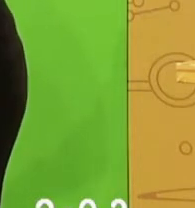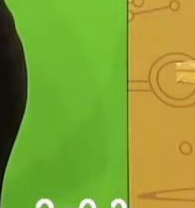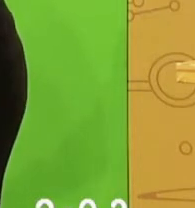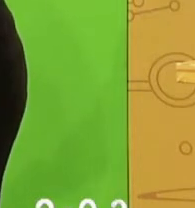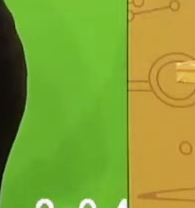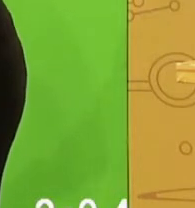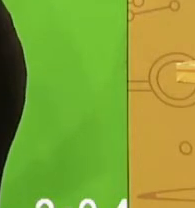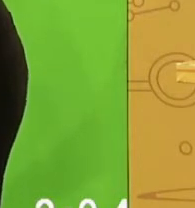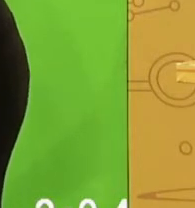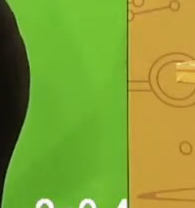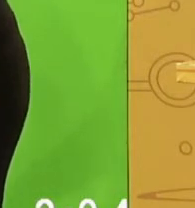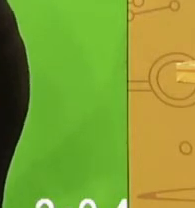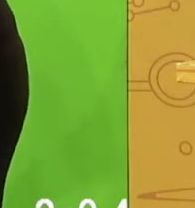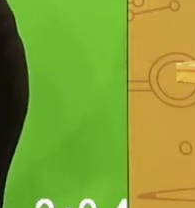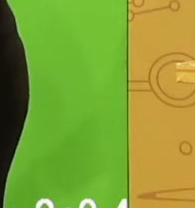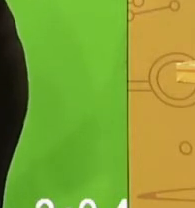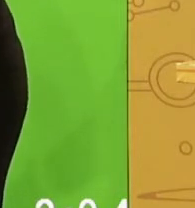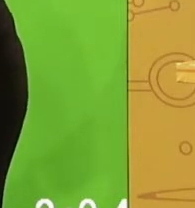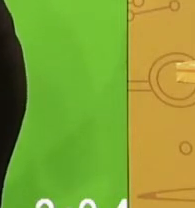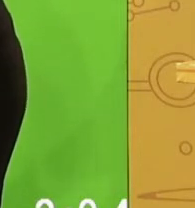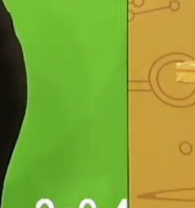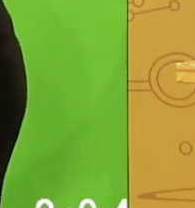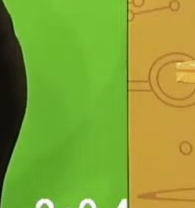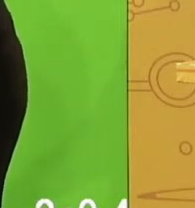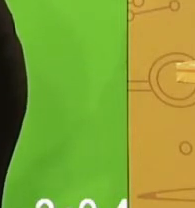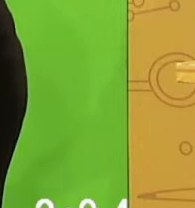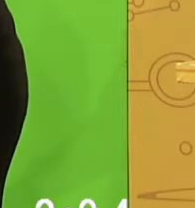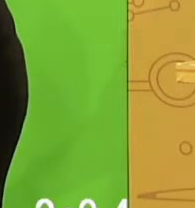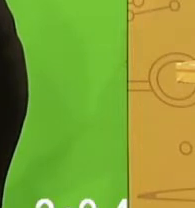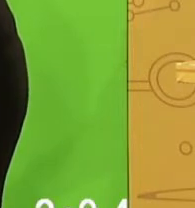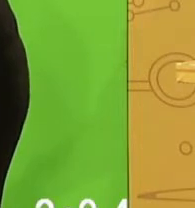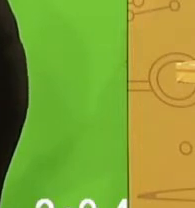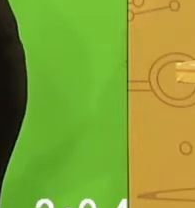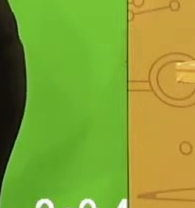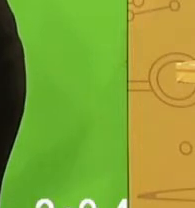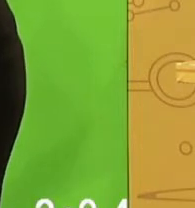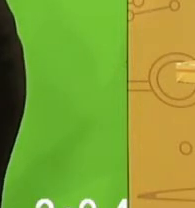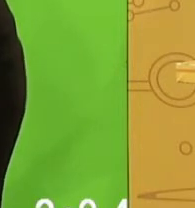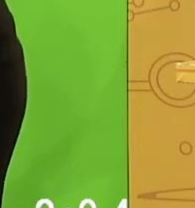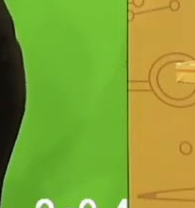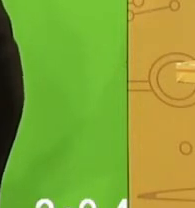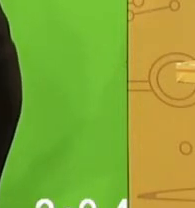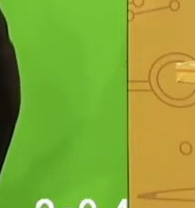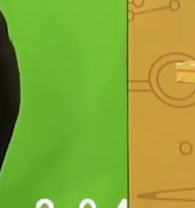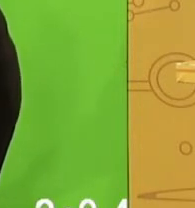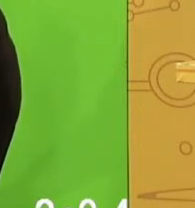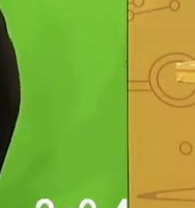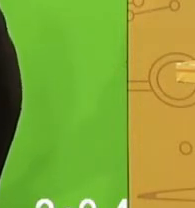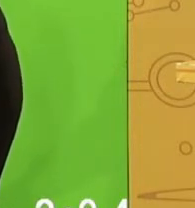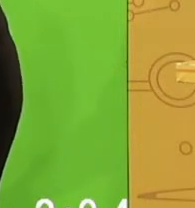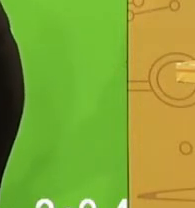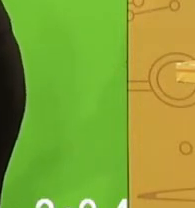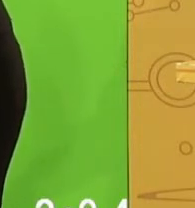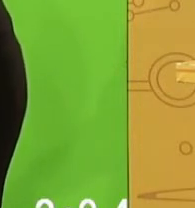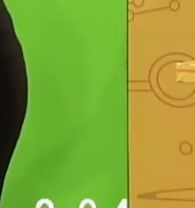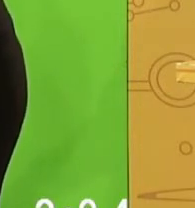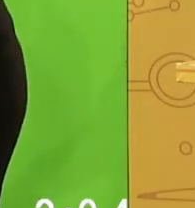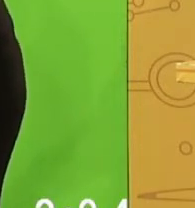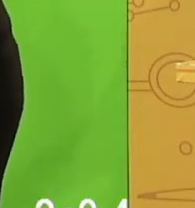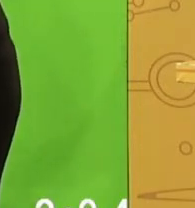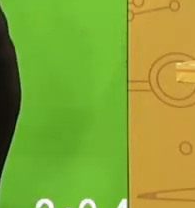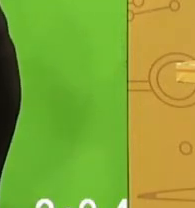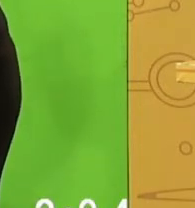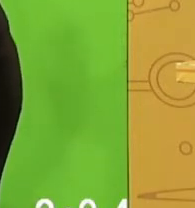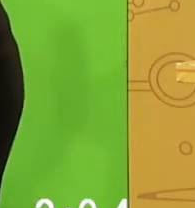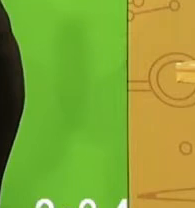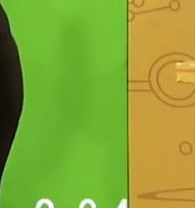Y la última seña que tenemos para el día de hoy es la de oro, ¿ok? Ponemos una mano base, letra O con mi mano